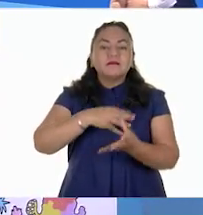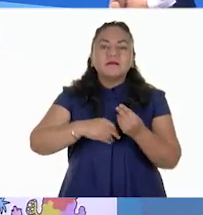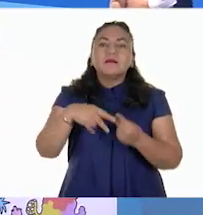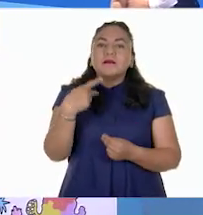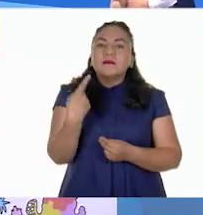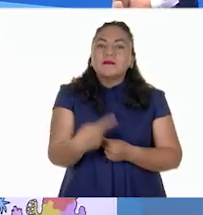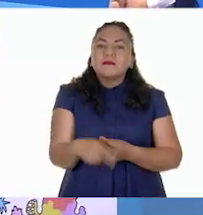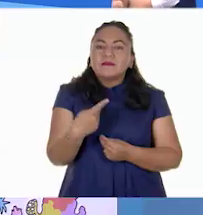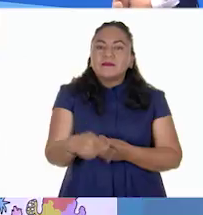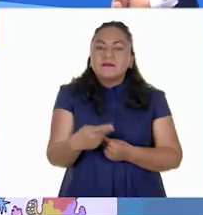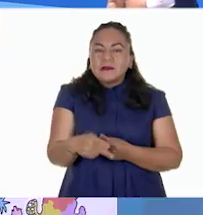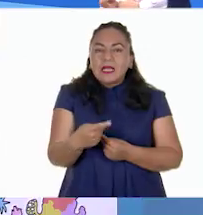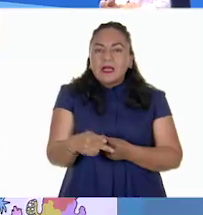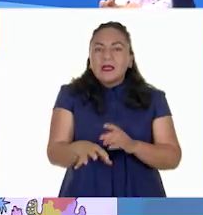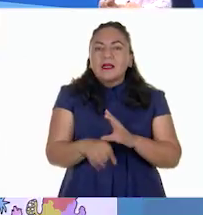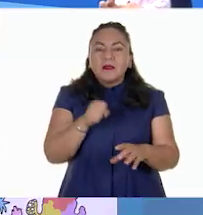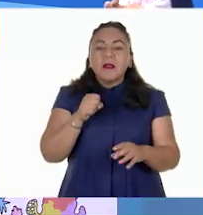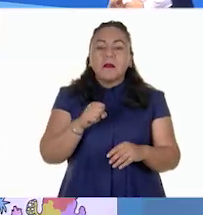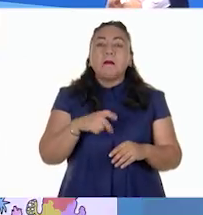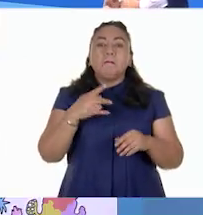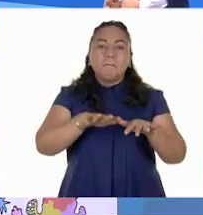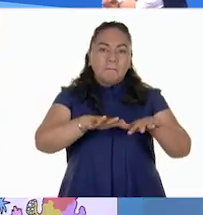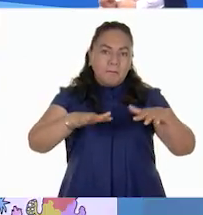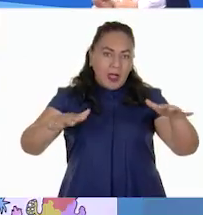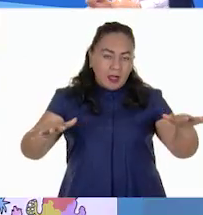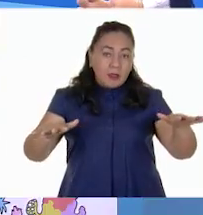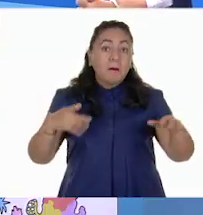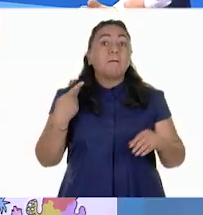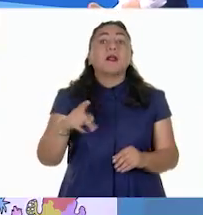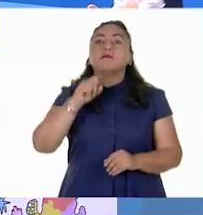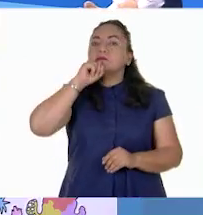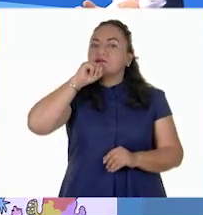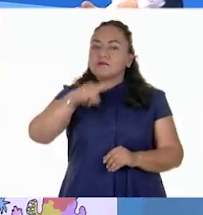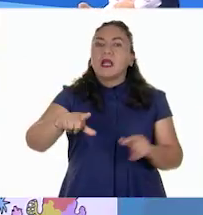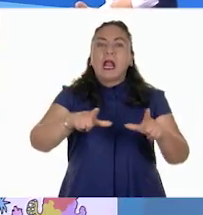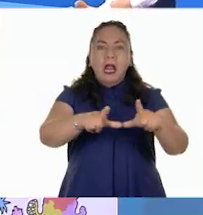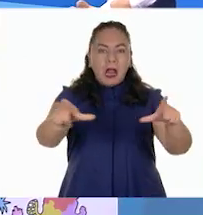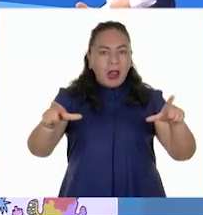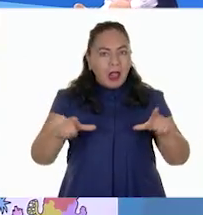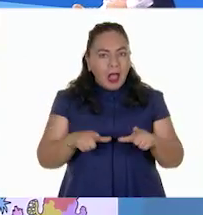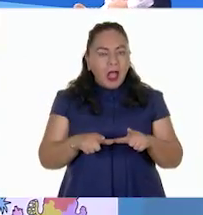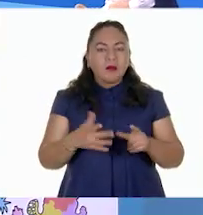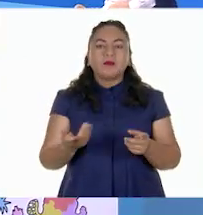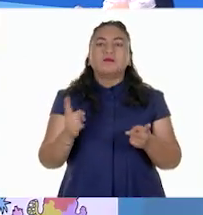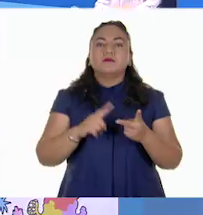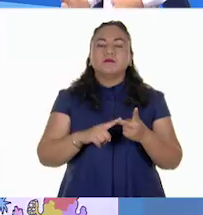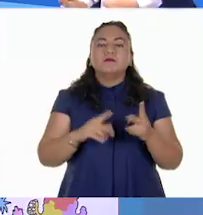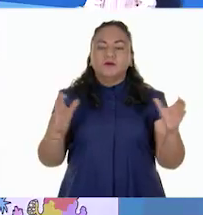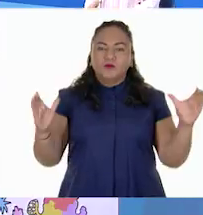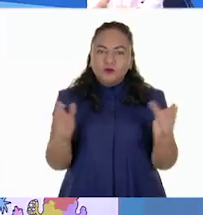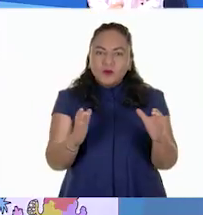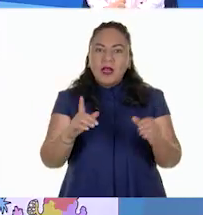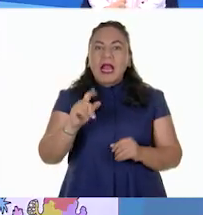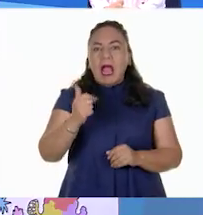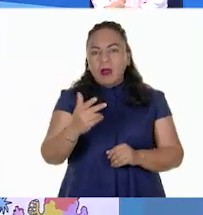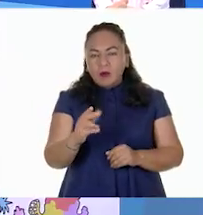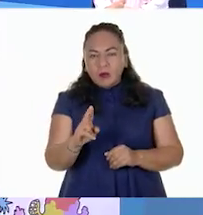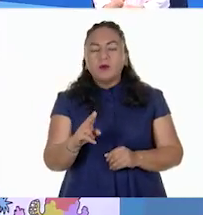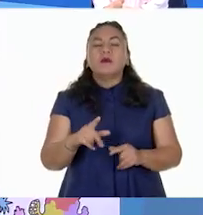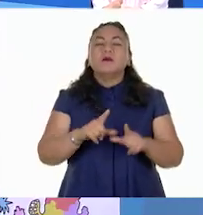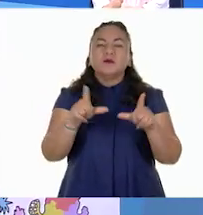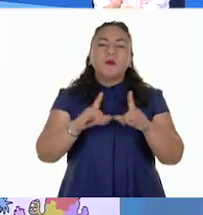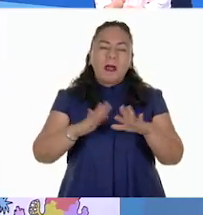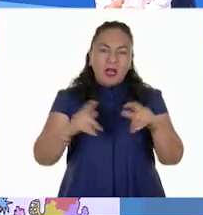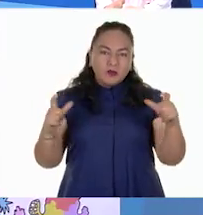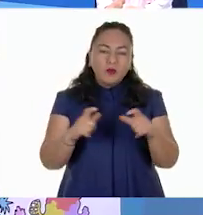obtención de productos, ya sea del mar, pero también de los lagos, lagunas, de los ríos u